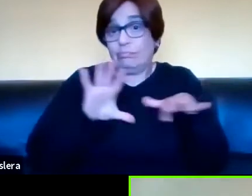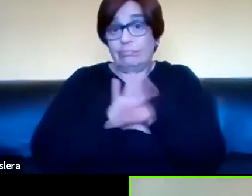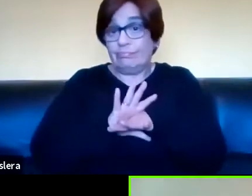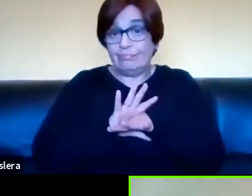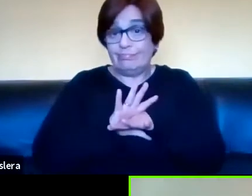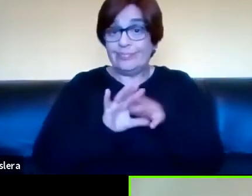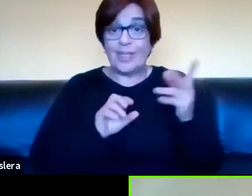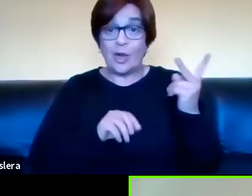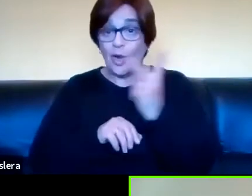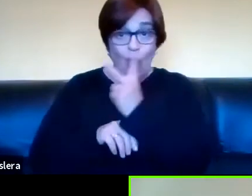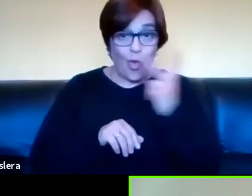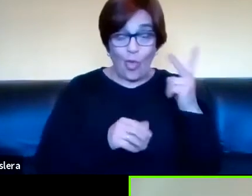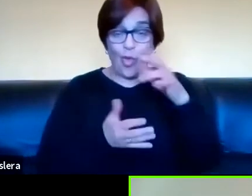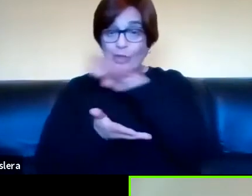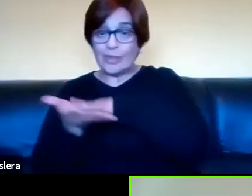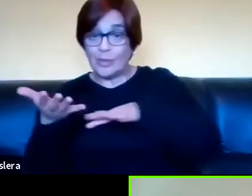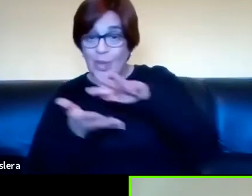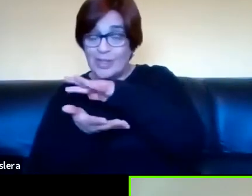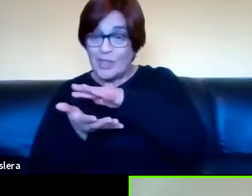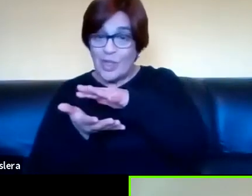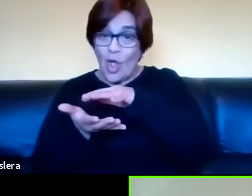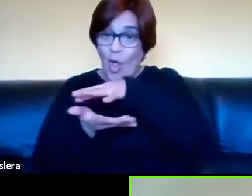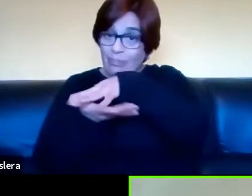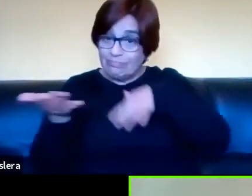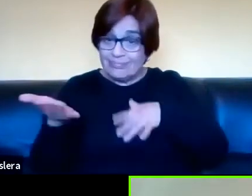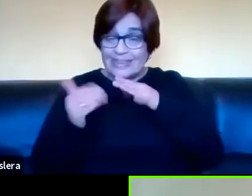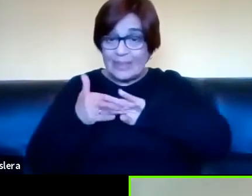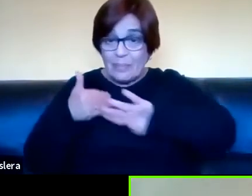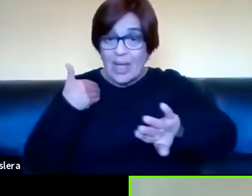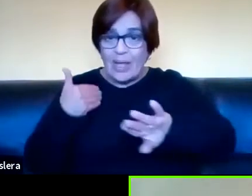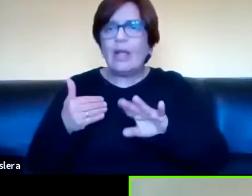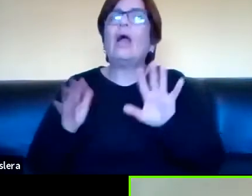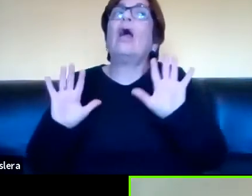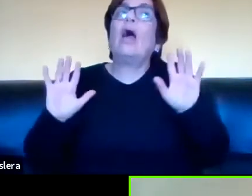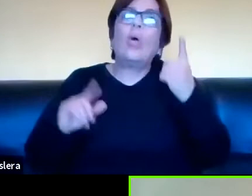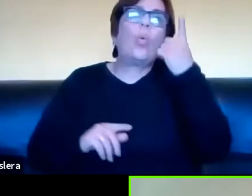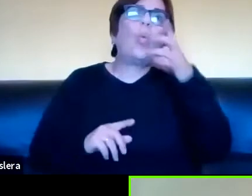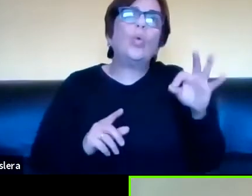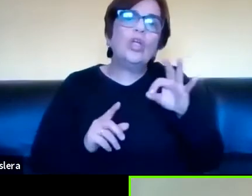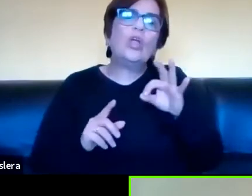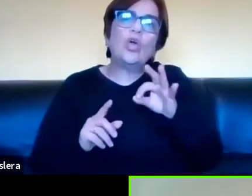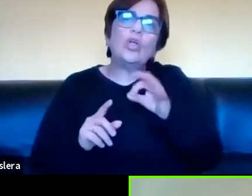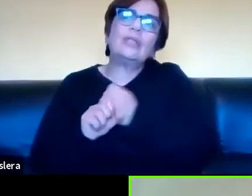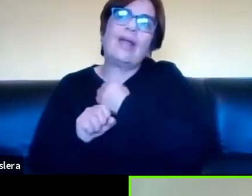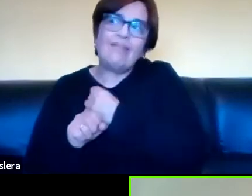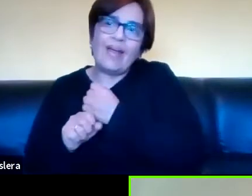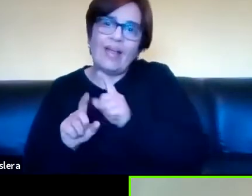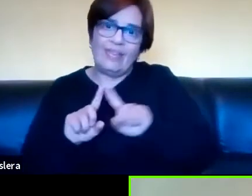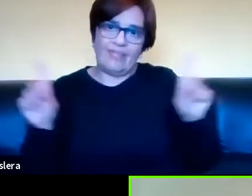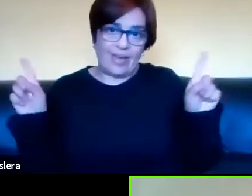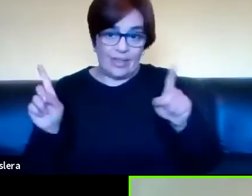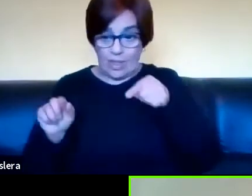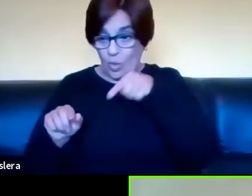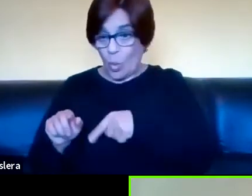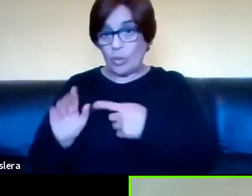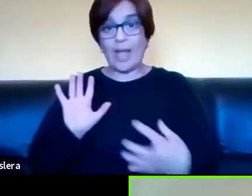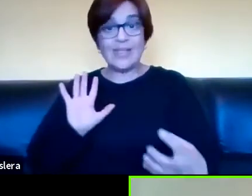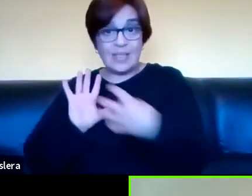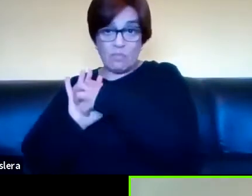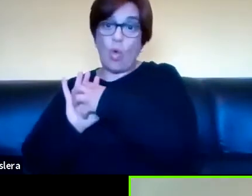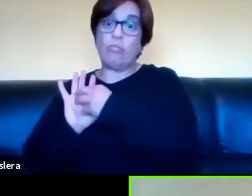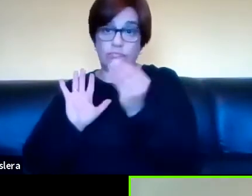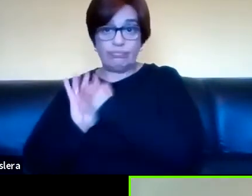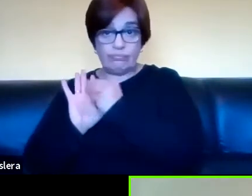las dos separan texto de contexto, salvo que funcionan de manera totalmente distinta. Una funciona de forma representacional,